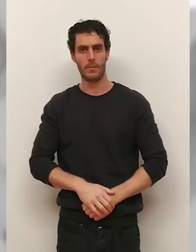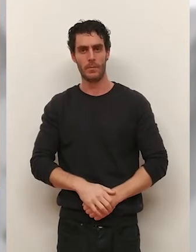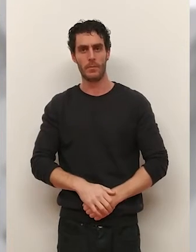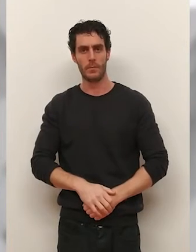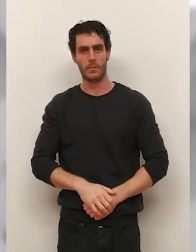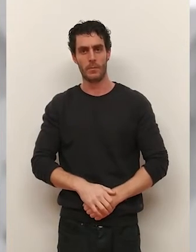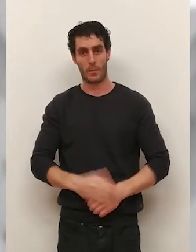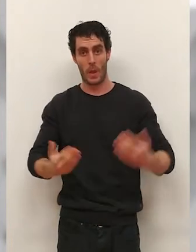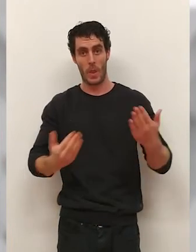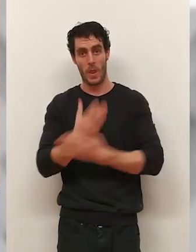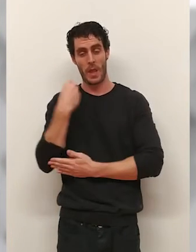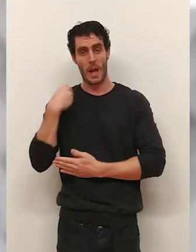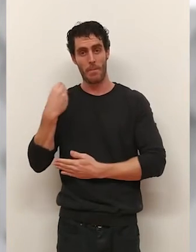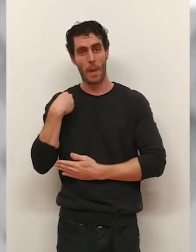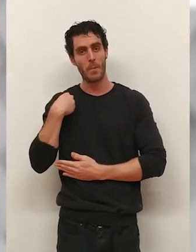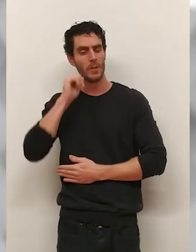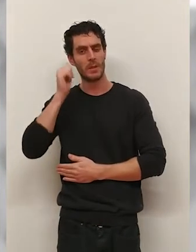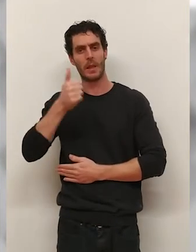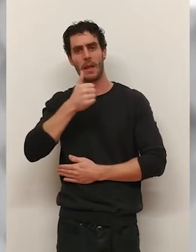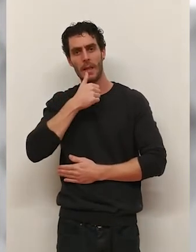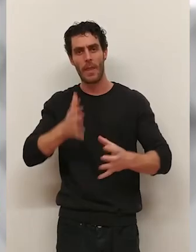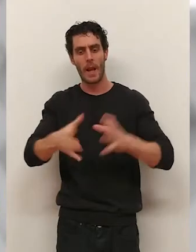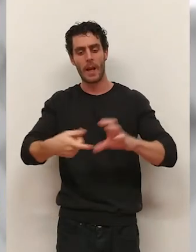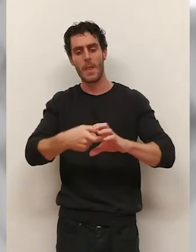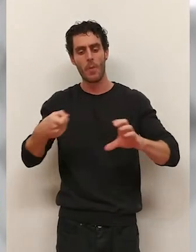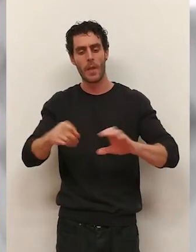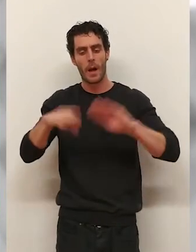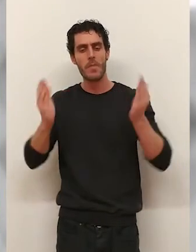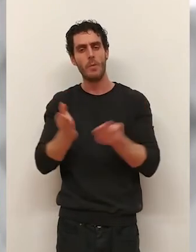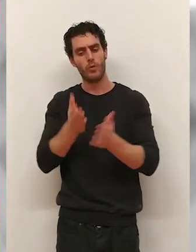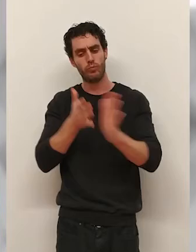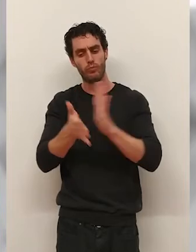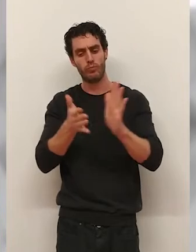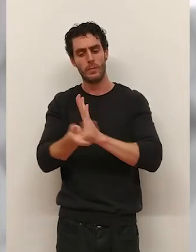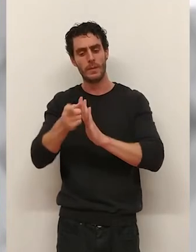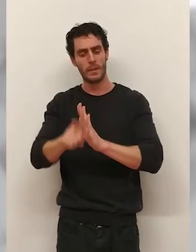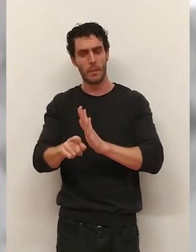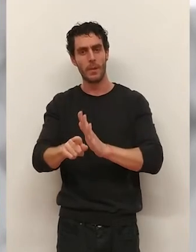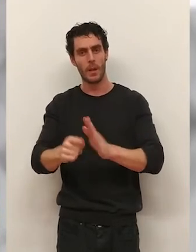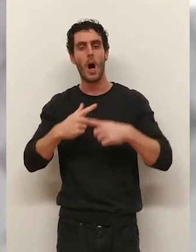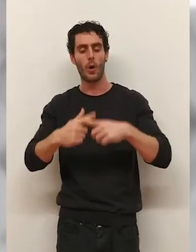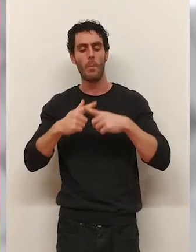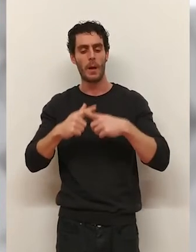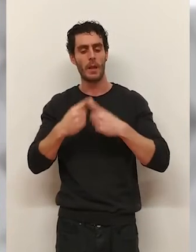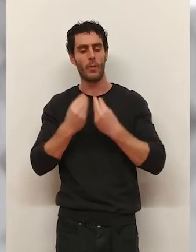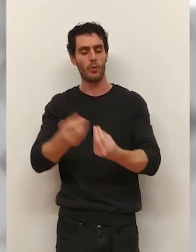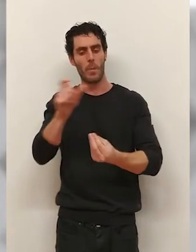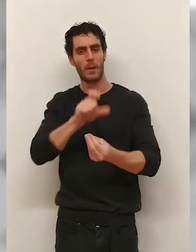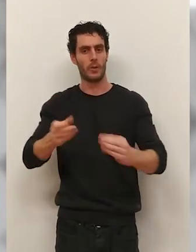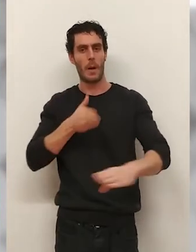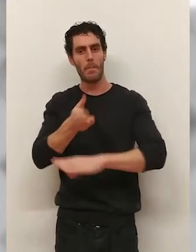esta jornada desgranarán los secretos de las grandes bodegas del mundo, compartirán con los asistentes